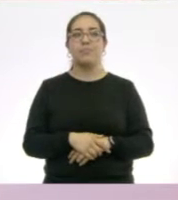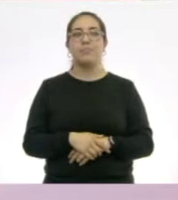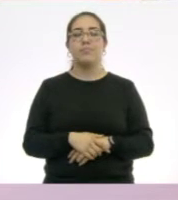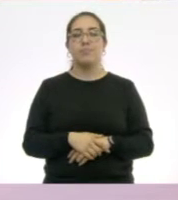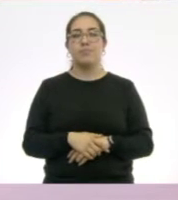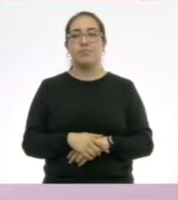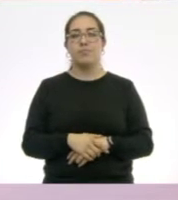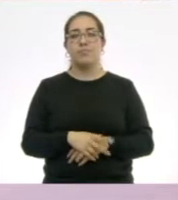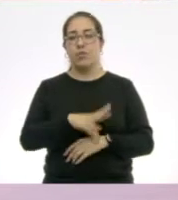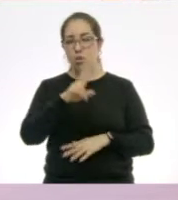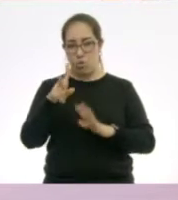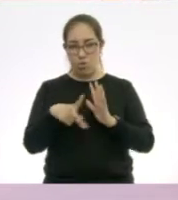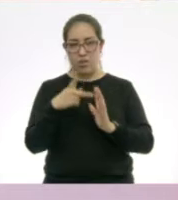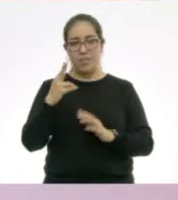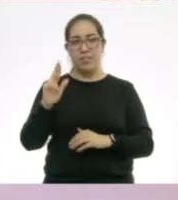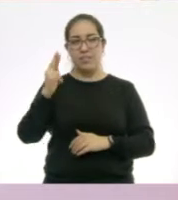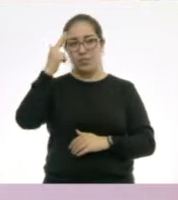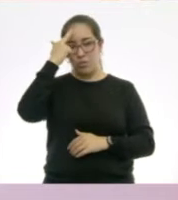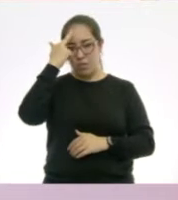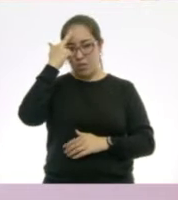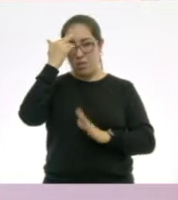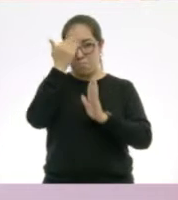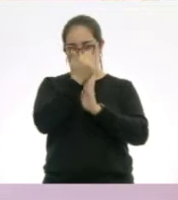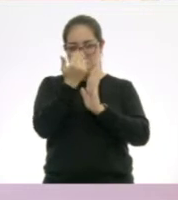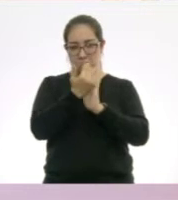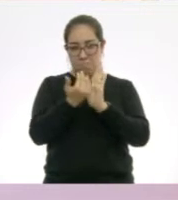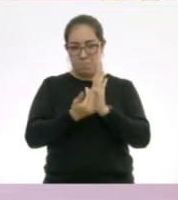ciertos procedimientos.